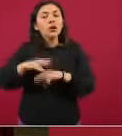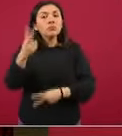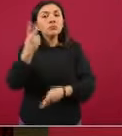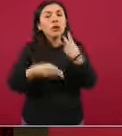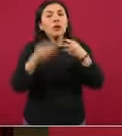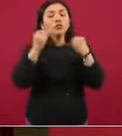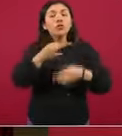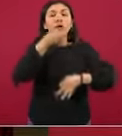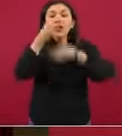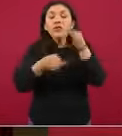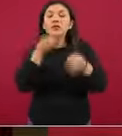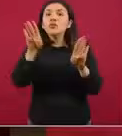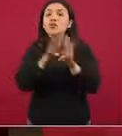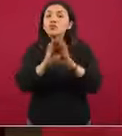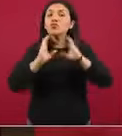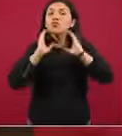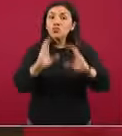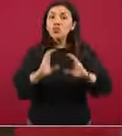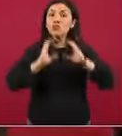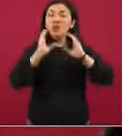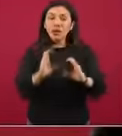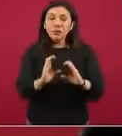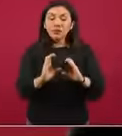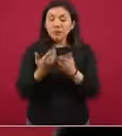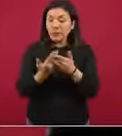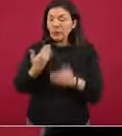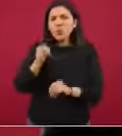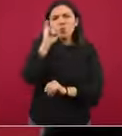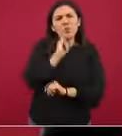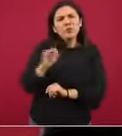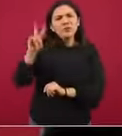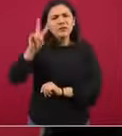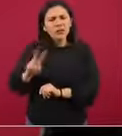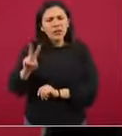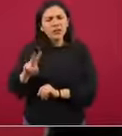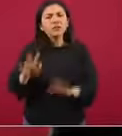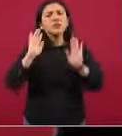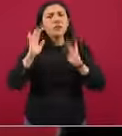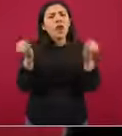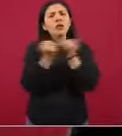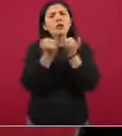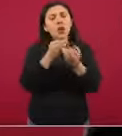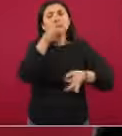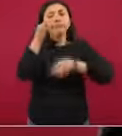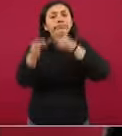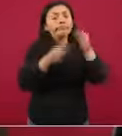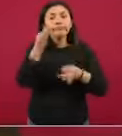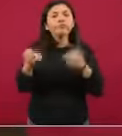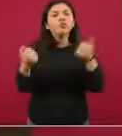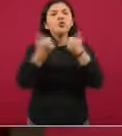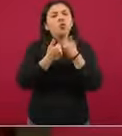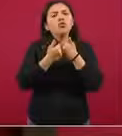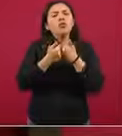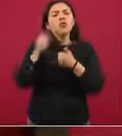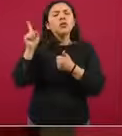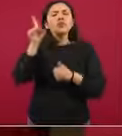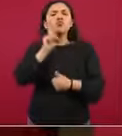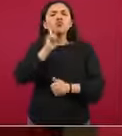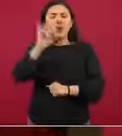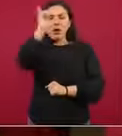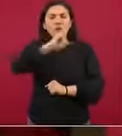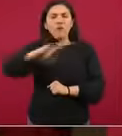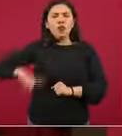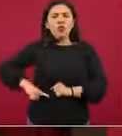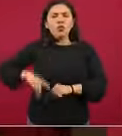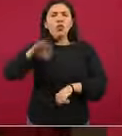de alerta. Y el jueves y el viernes, hubo este también llamado por parte de la jefa de gobierno,